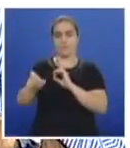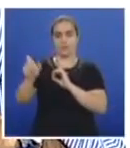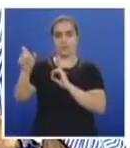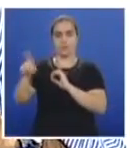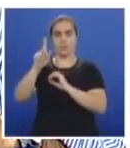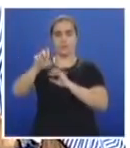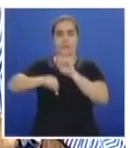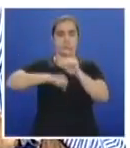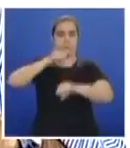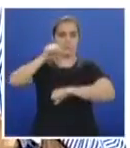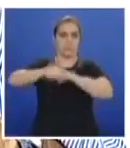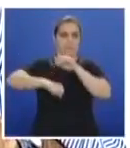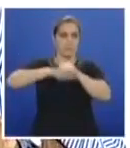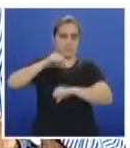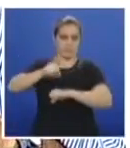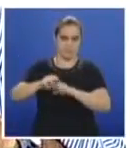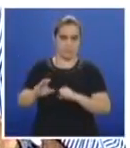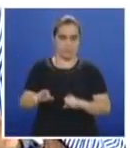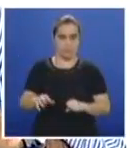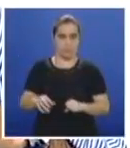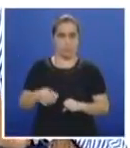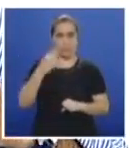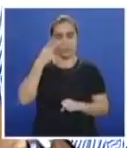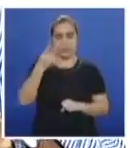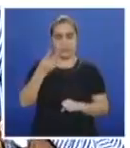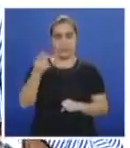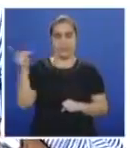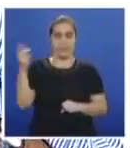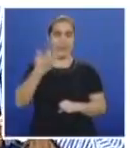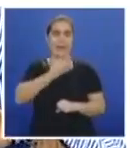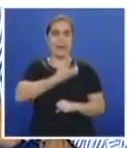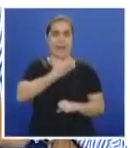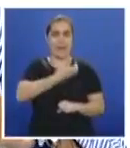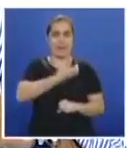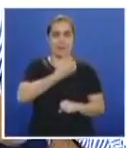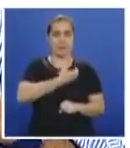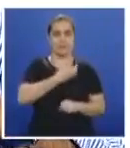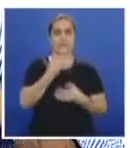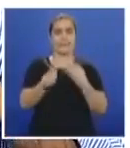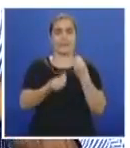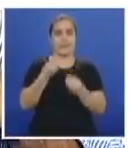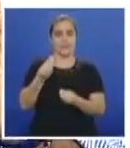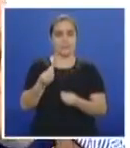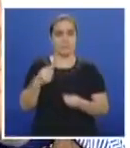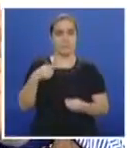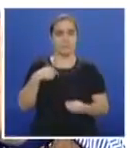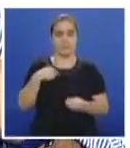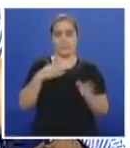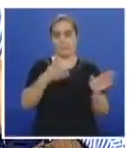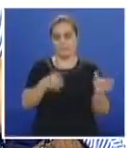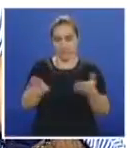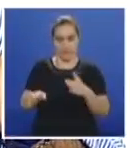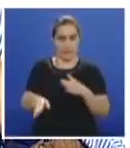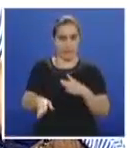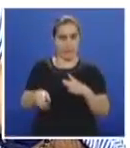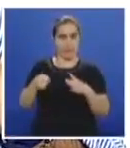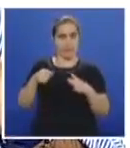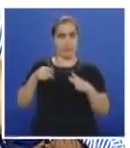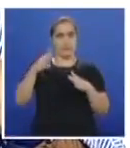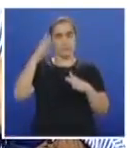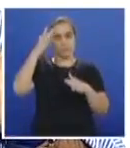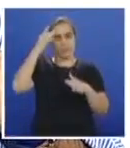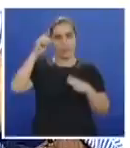ciclista. Y mire usted cómo el alcalde ha venido llevando a cabo ese planteamiento con el